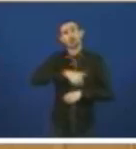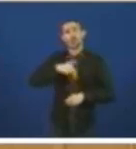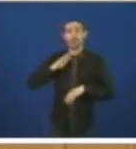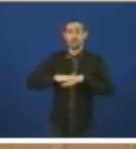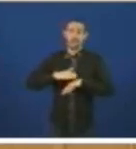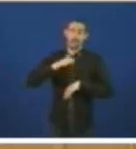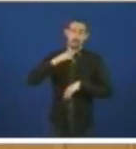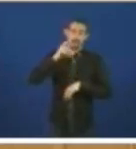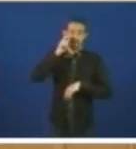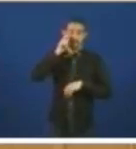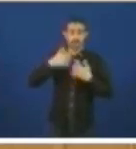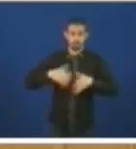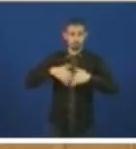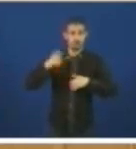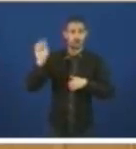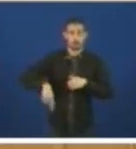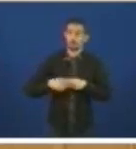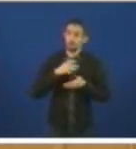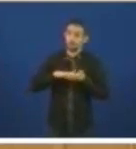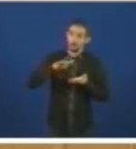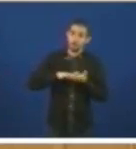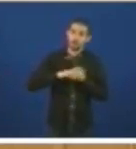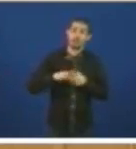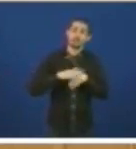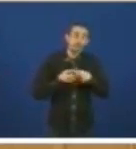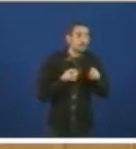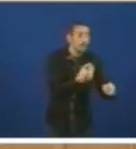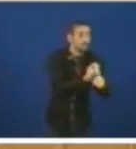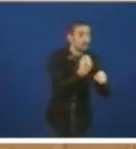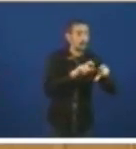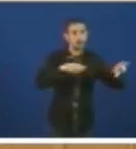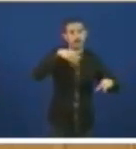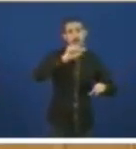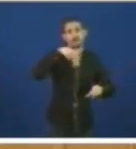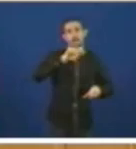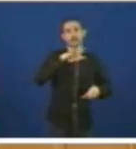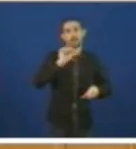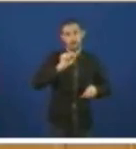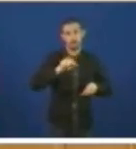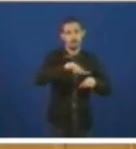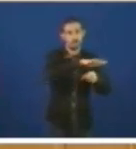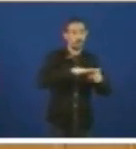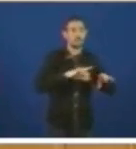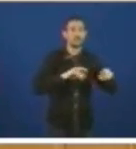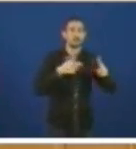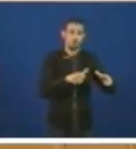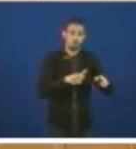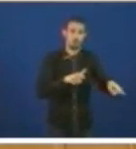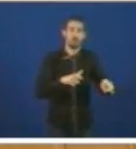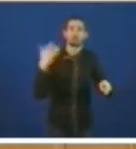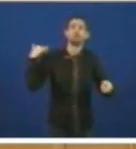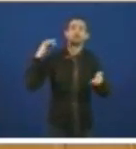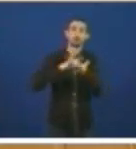director general de Industria a necesidade de dotar de carga de traballo a Naval Ferronan eso foi en Xaneiro